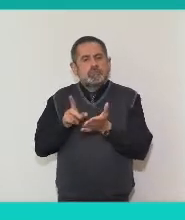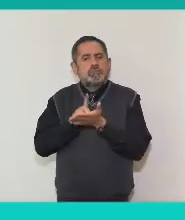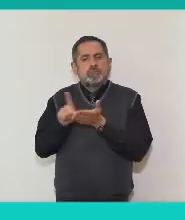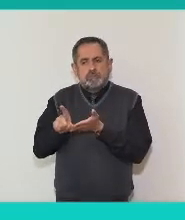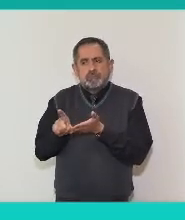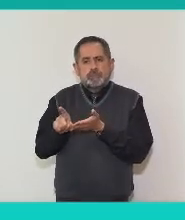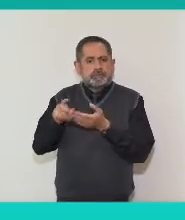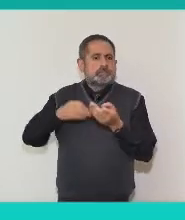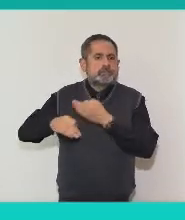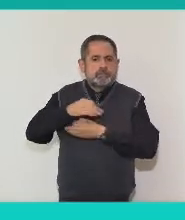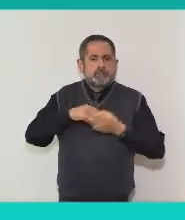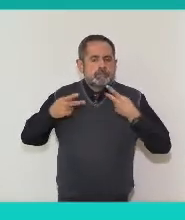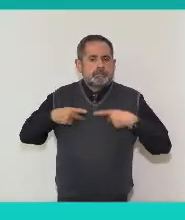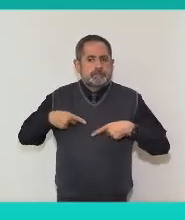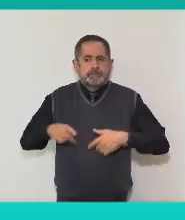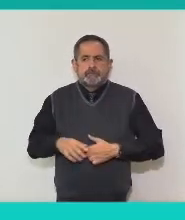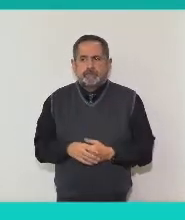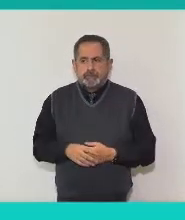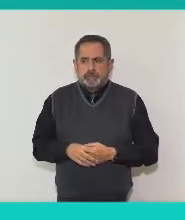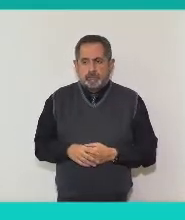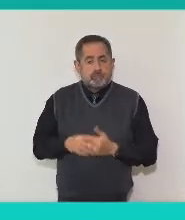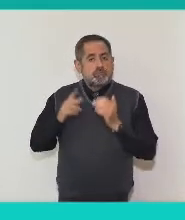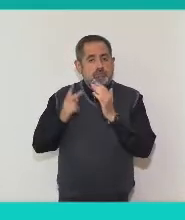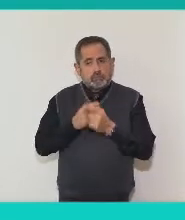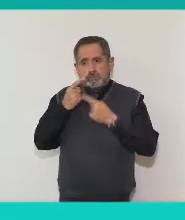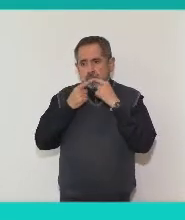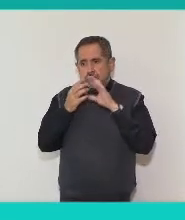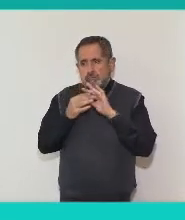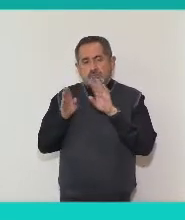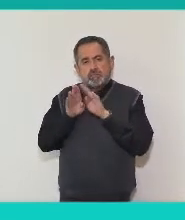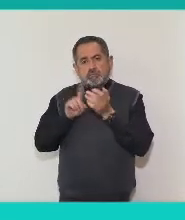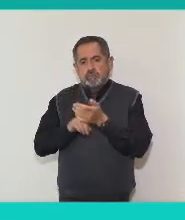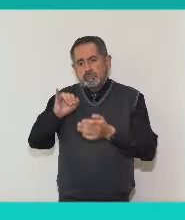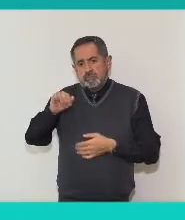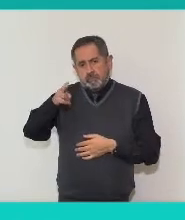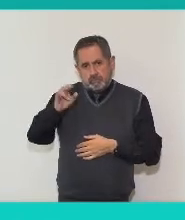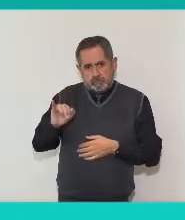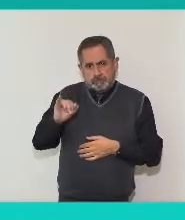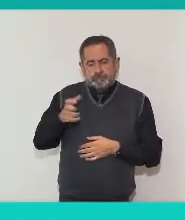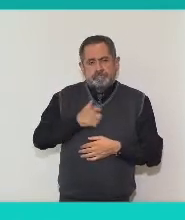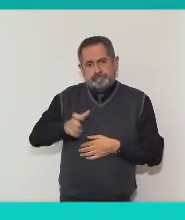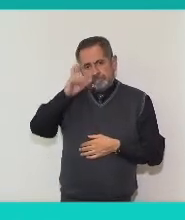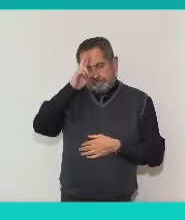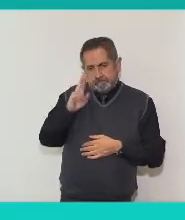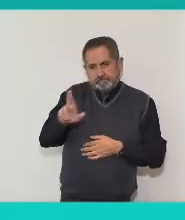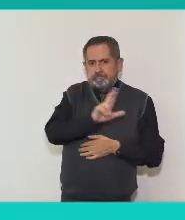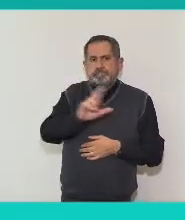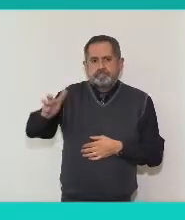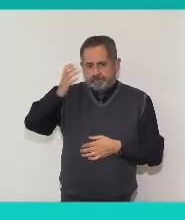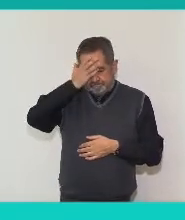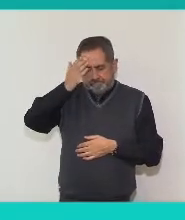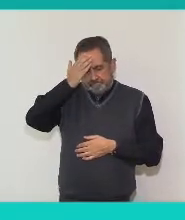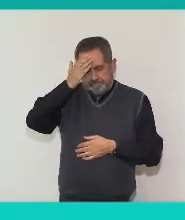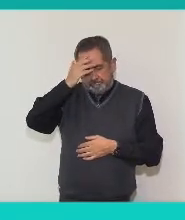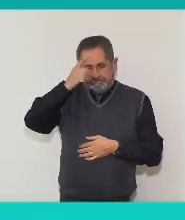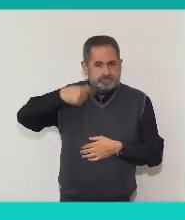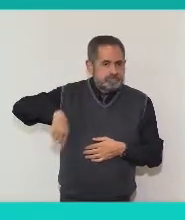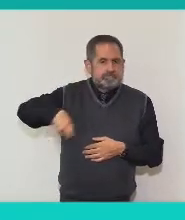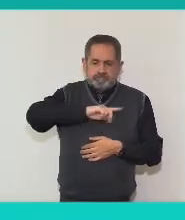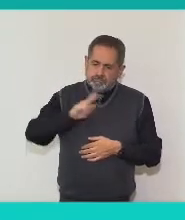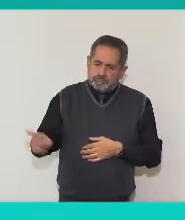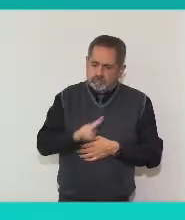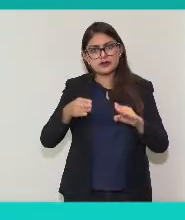derechos de todas las poblaciones. Reiteramos desde el INAI el respeto y reconocimiento a nuestros